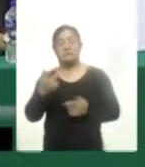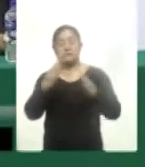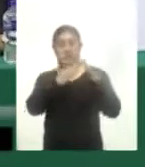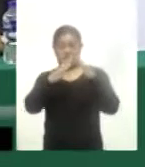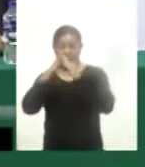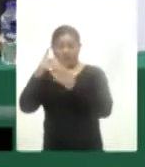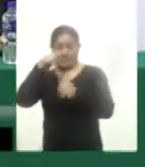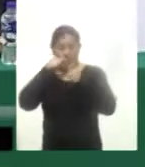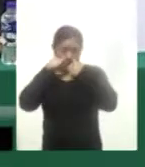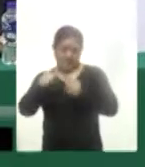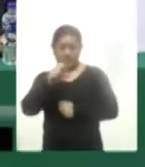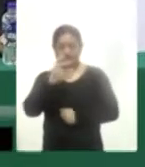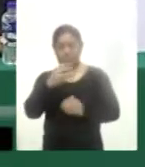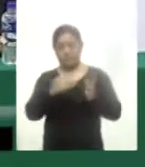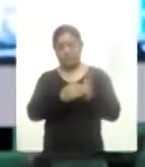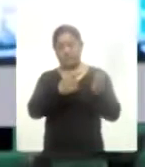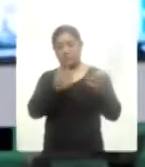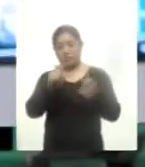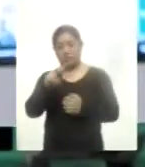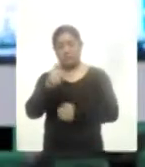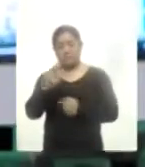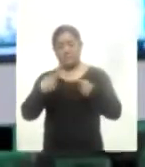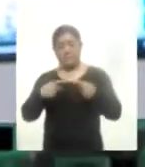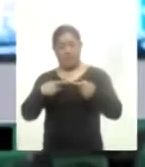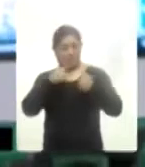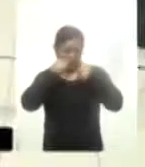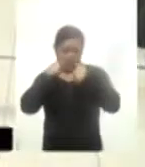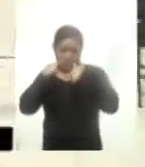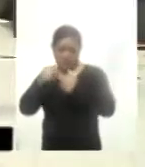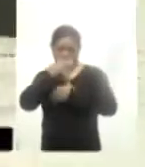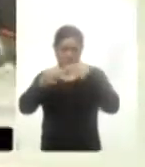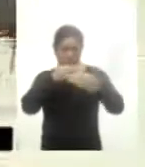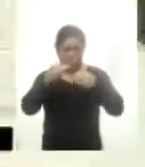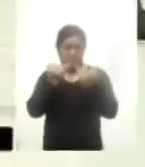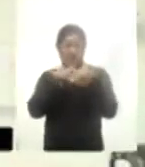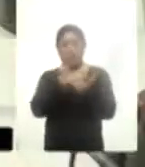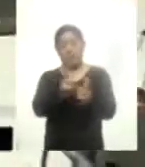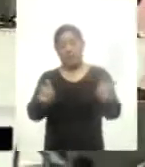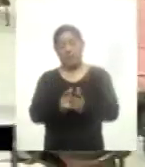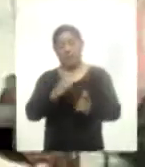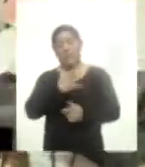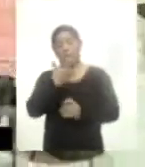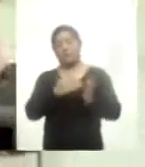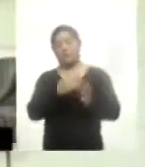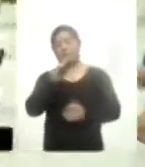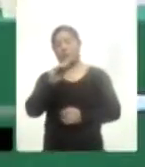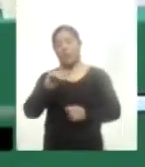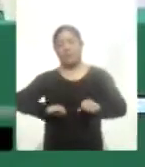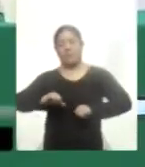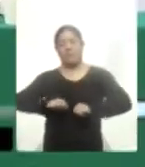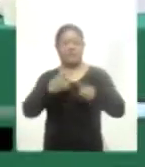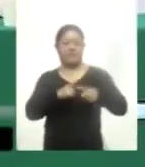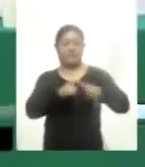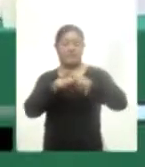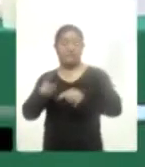.981 personas. Asimismo, las brigadas jurisdiccionales han realizado 5.090 actividades, mientras